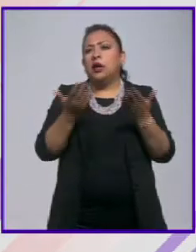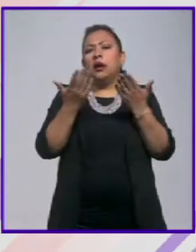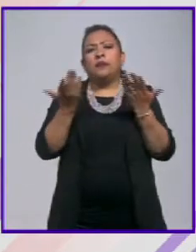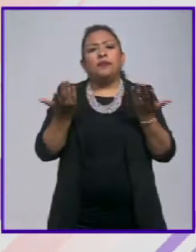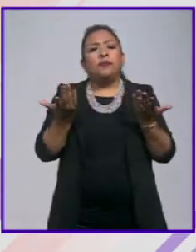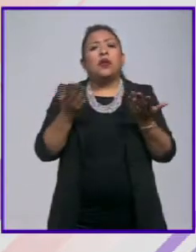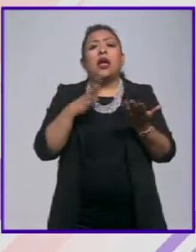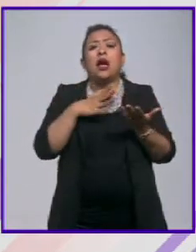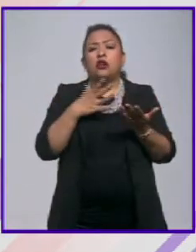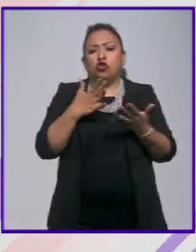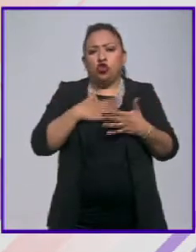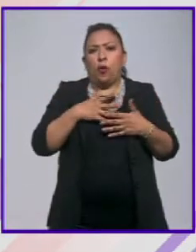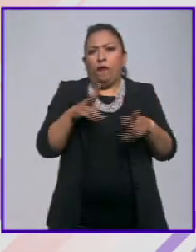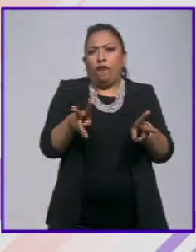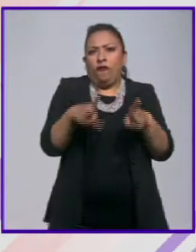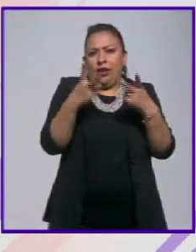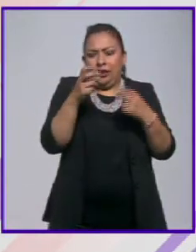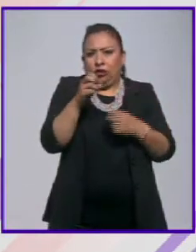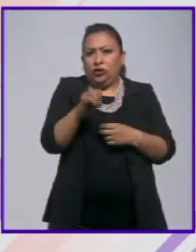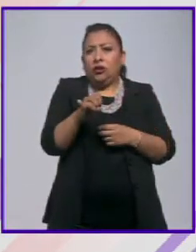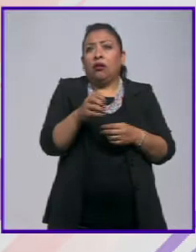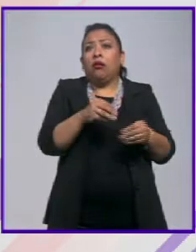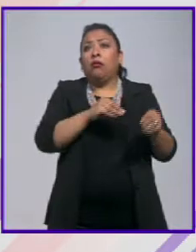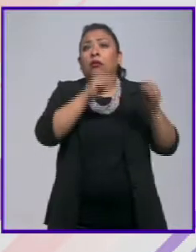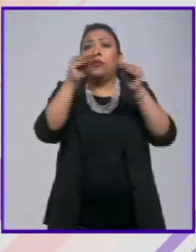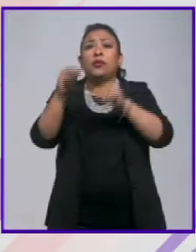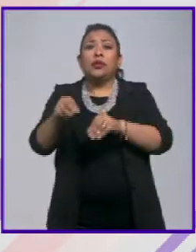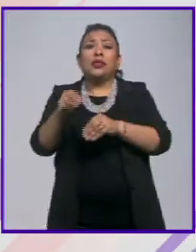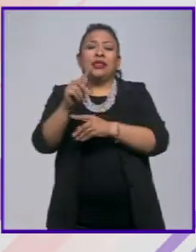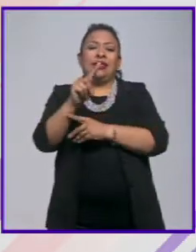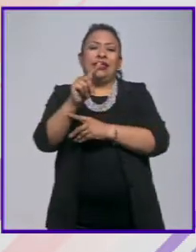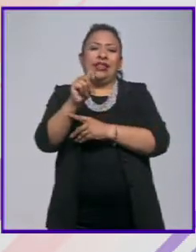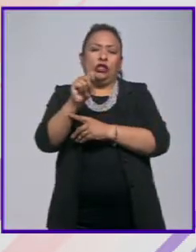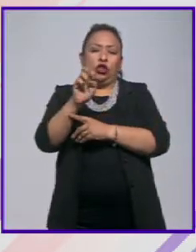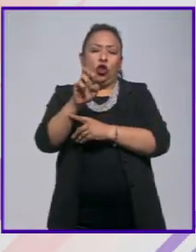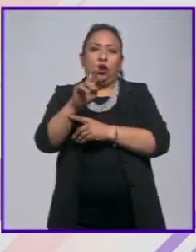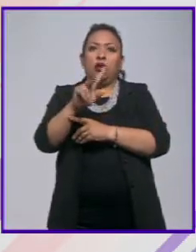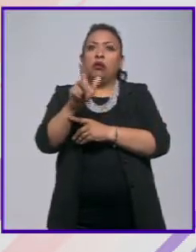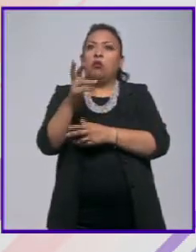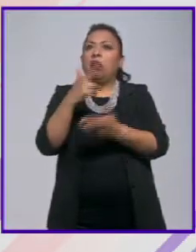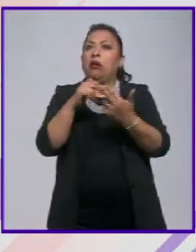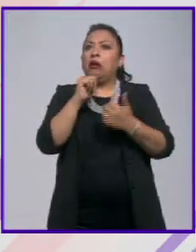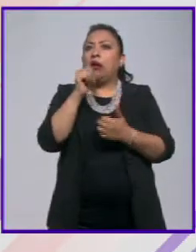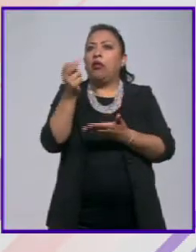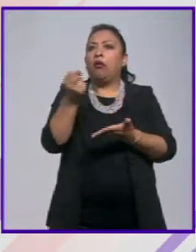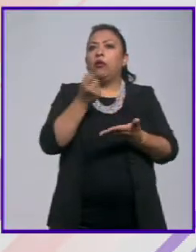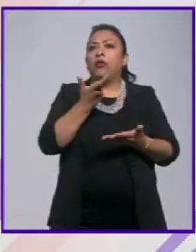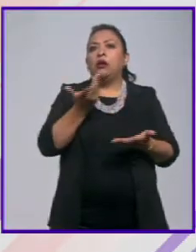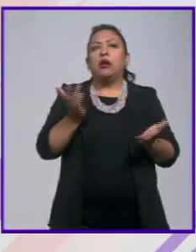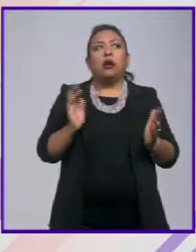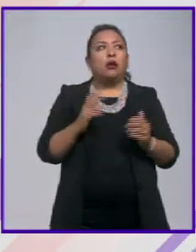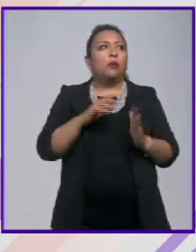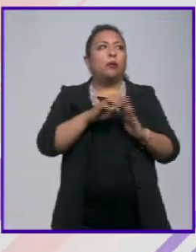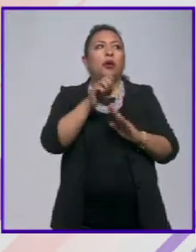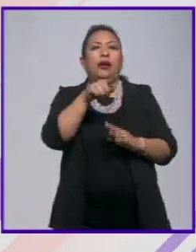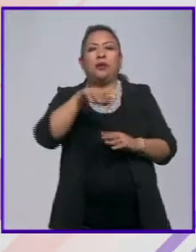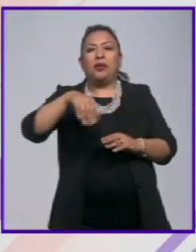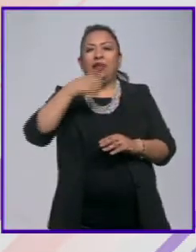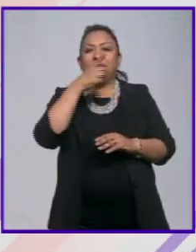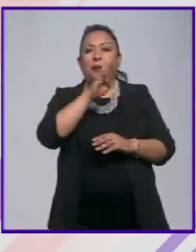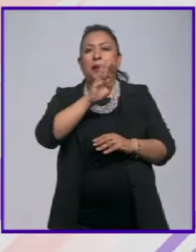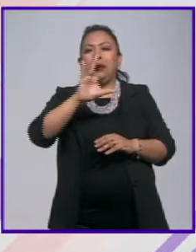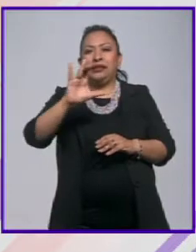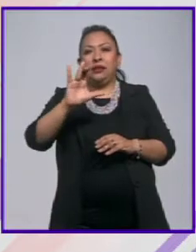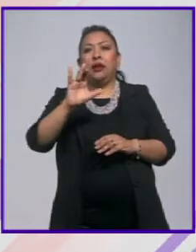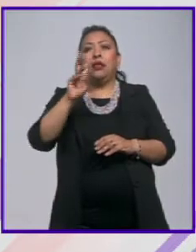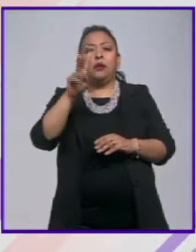productos que venden lo mandan a la Tesorería de la Federación y ya no regresa el dinero ¿no? que es el ejemplo que decías de la BBC de